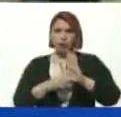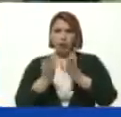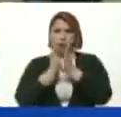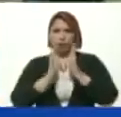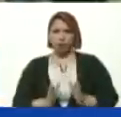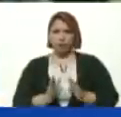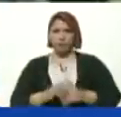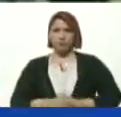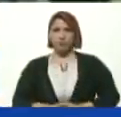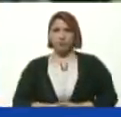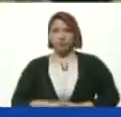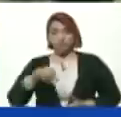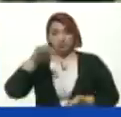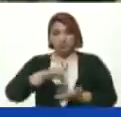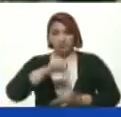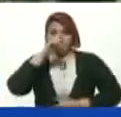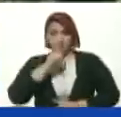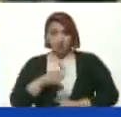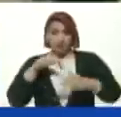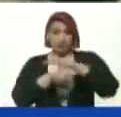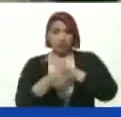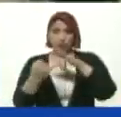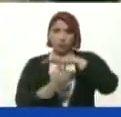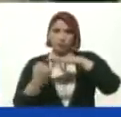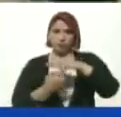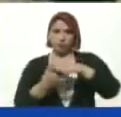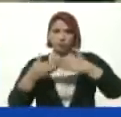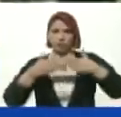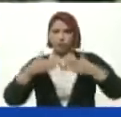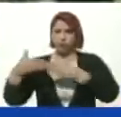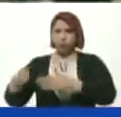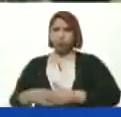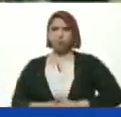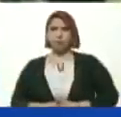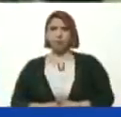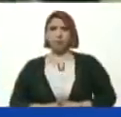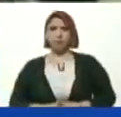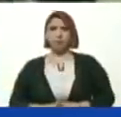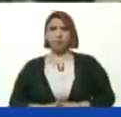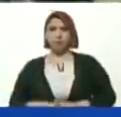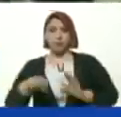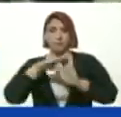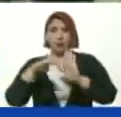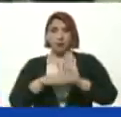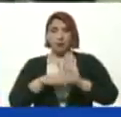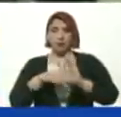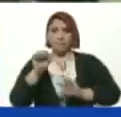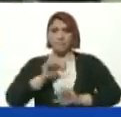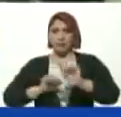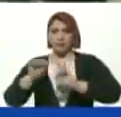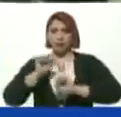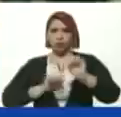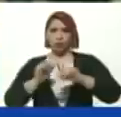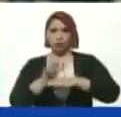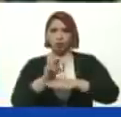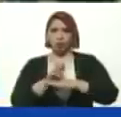La Sección Desde El Año En Las Instituciones Para Garantizar Presidente Que Las Medidas De Prevención Sean Utilizadas